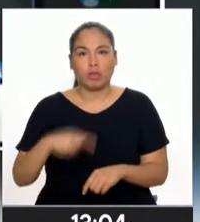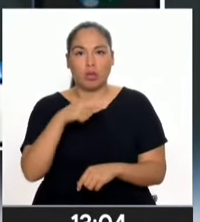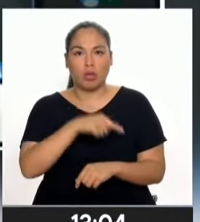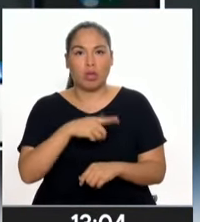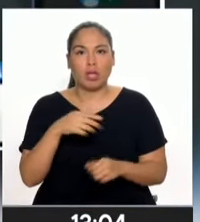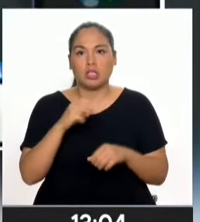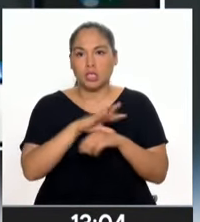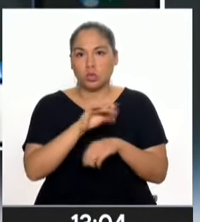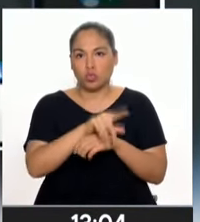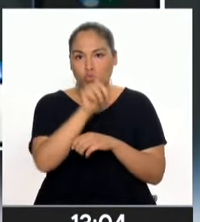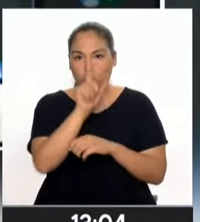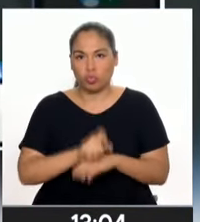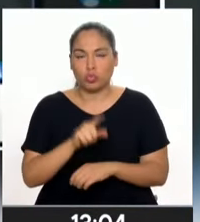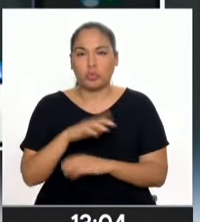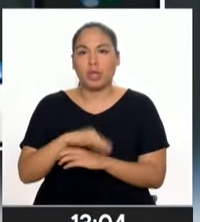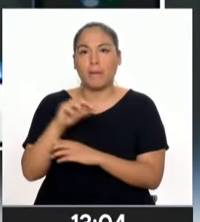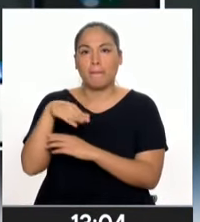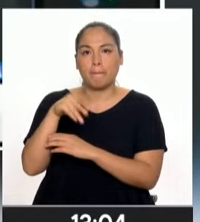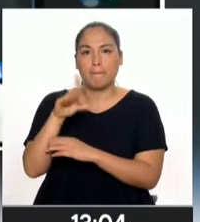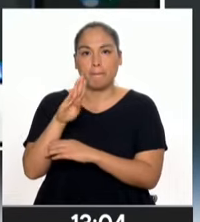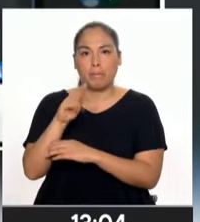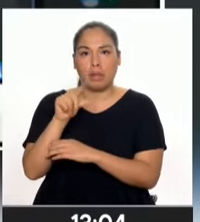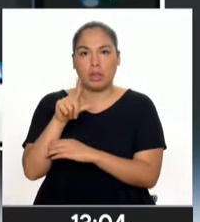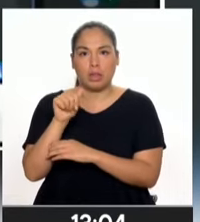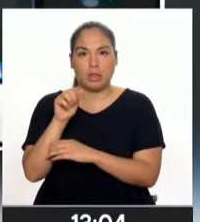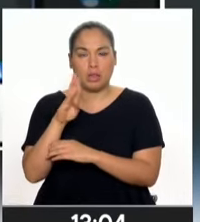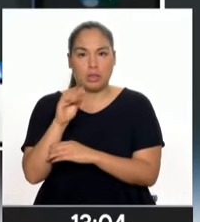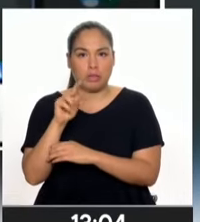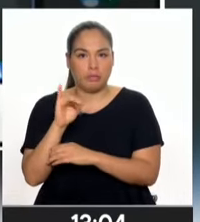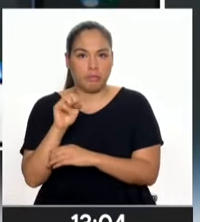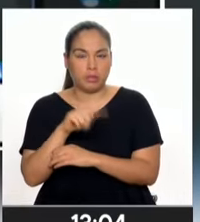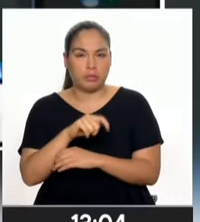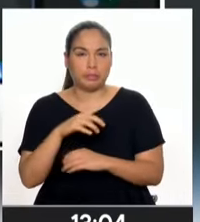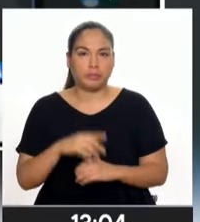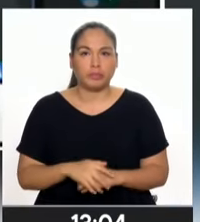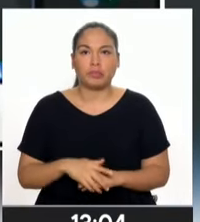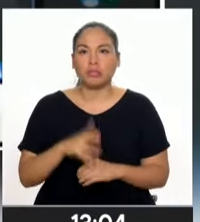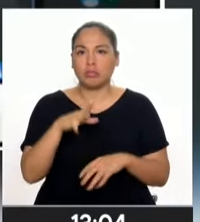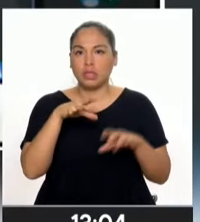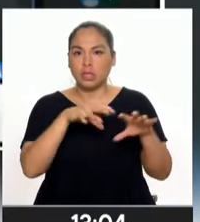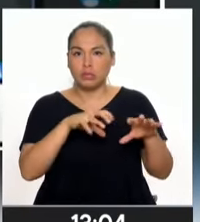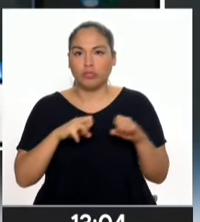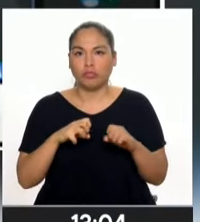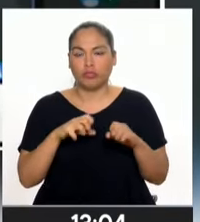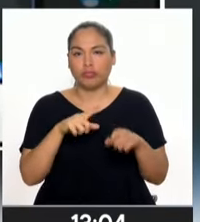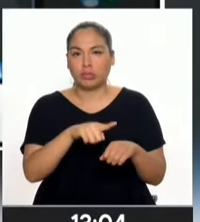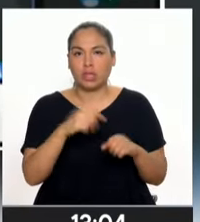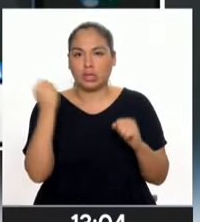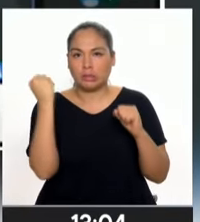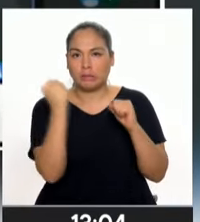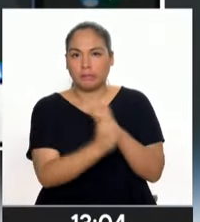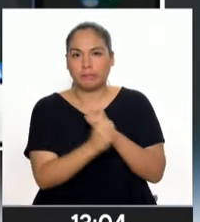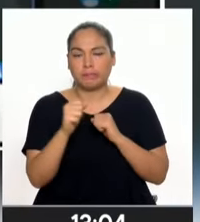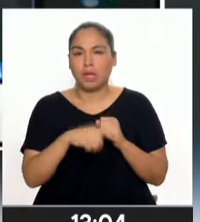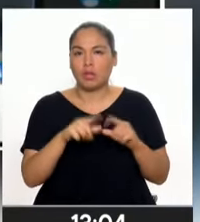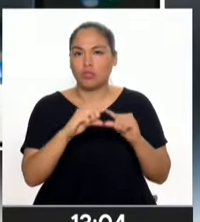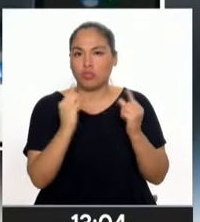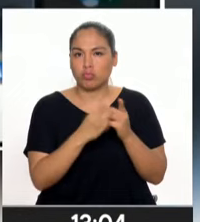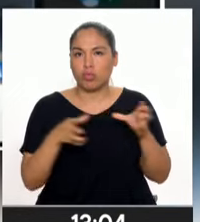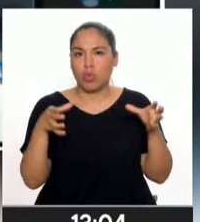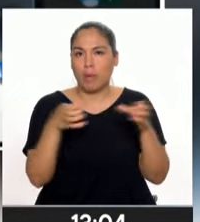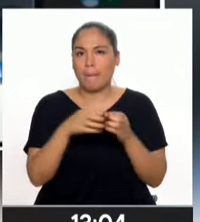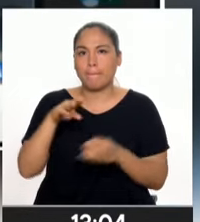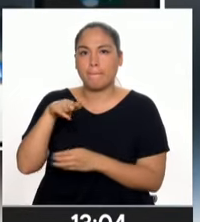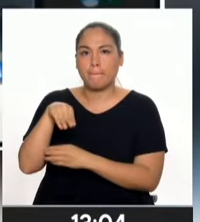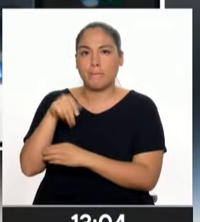y al cabecilla del grupo Colina, Santiago Martín Rivas, un secuestro y asesinato del agente de servicio de inteligencia Mariela Barreto.